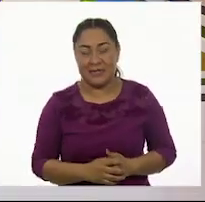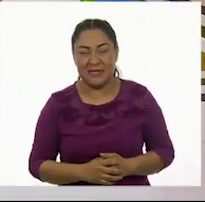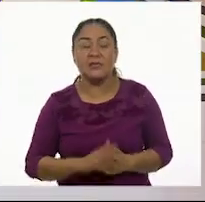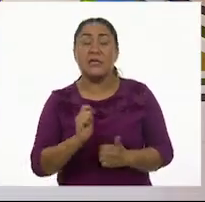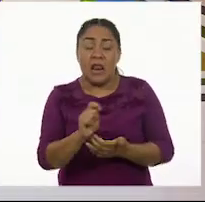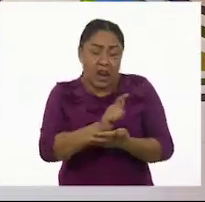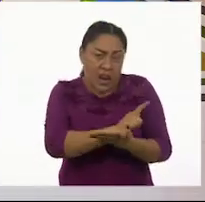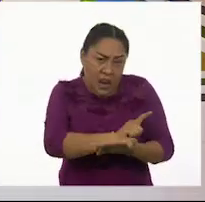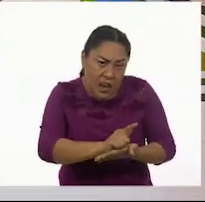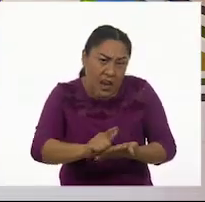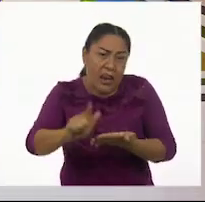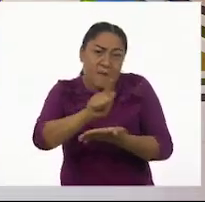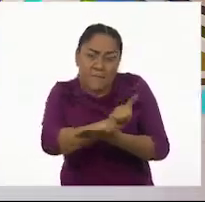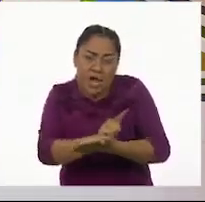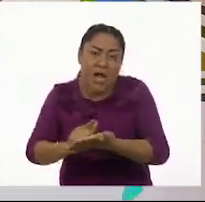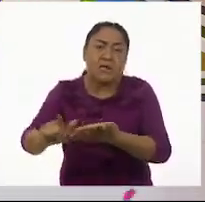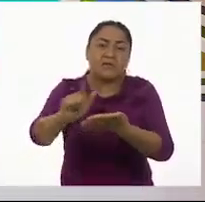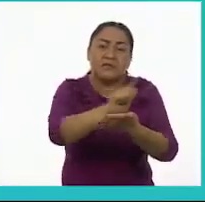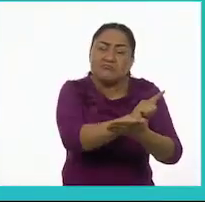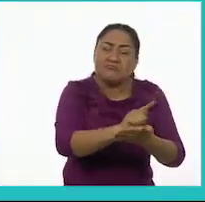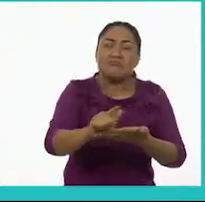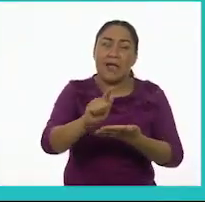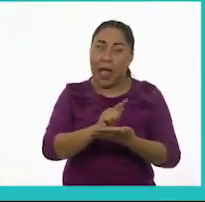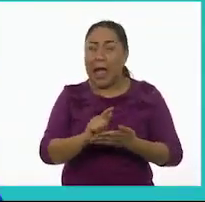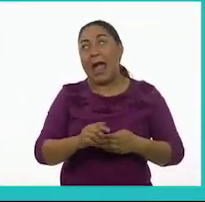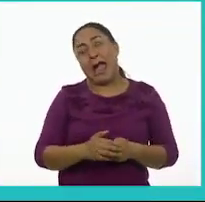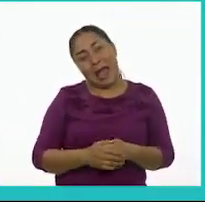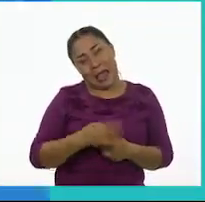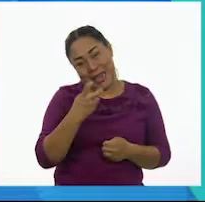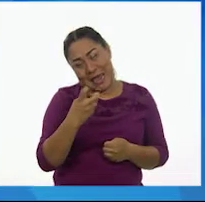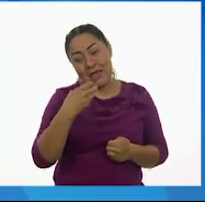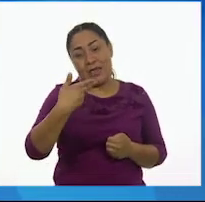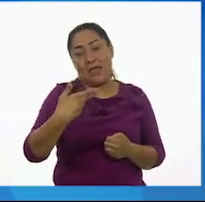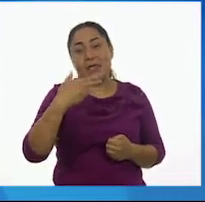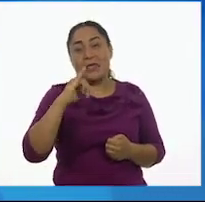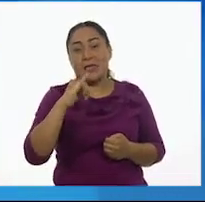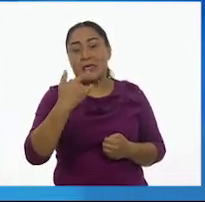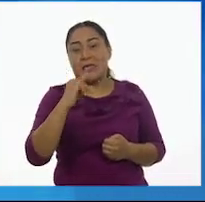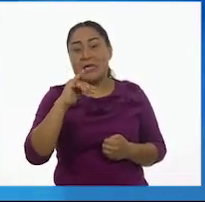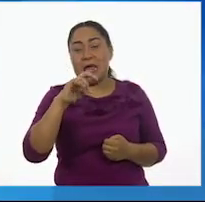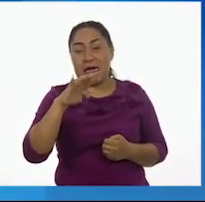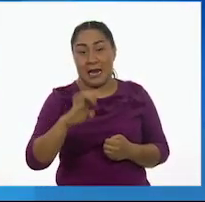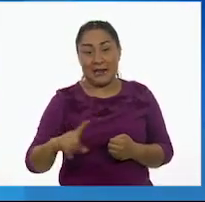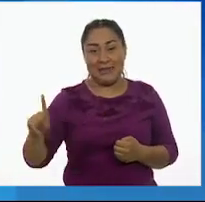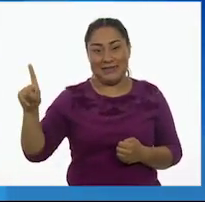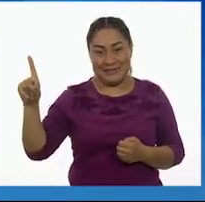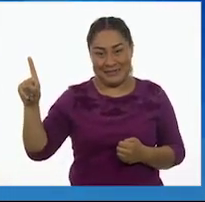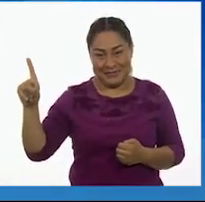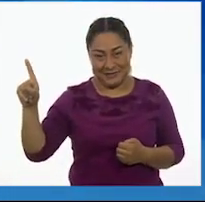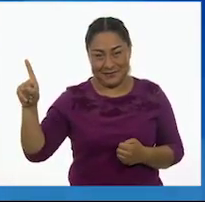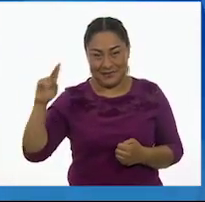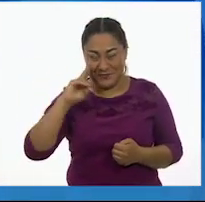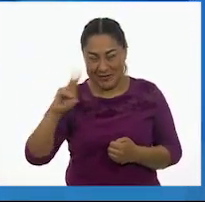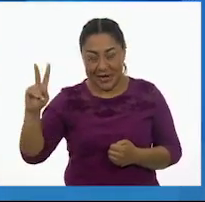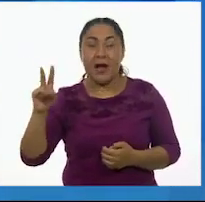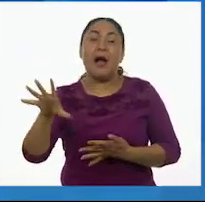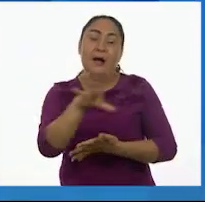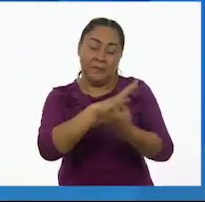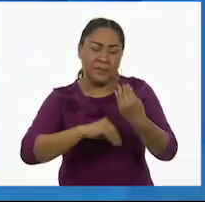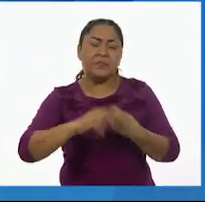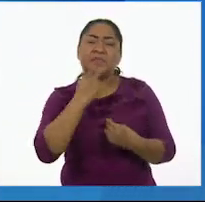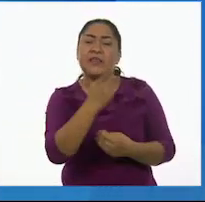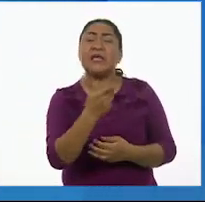Limpieza. y aseo. Ah, entonces la higiene se refiere a todo de limpieza y aseo. Si entonces hablamos de higiene personal,